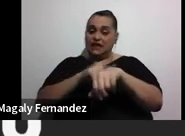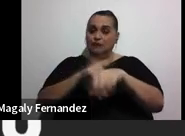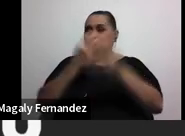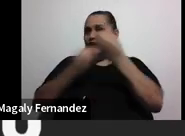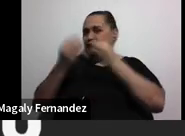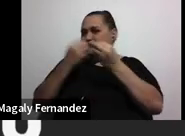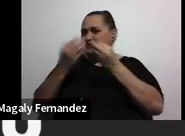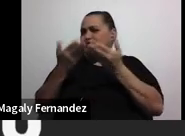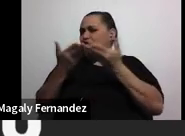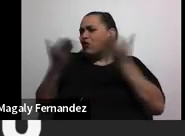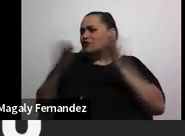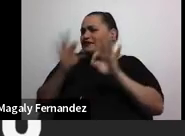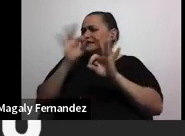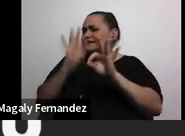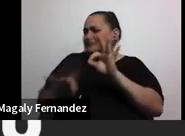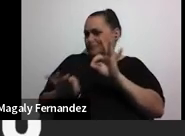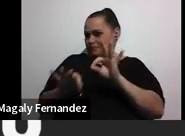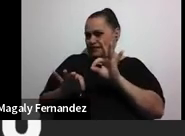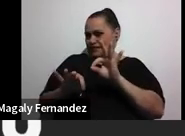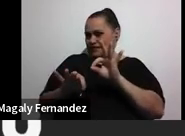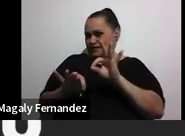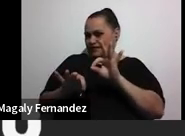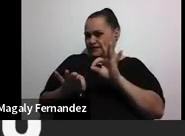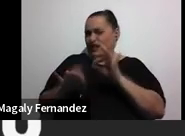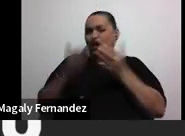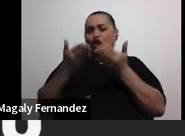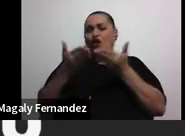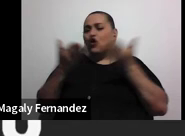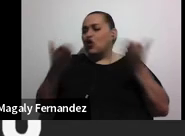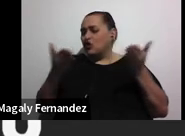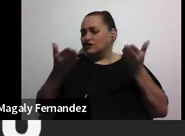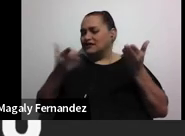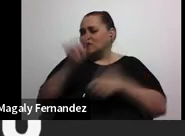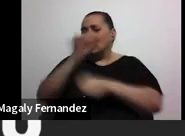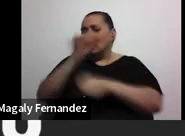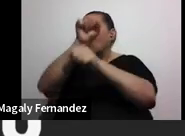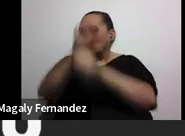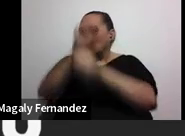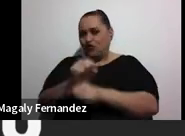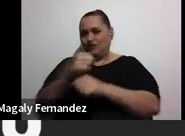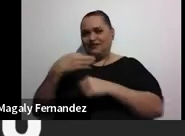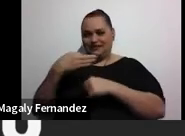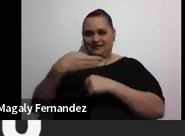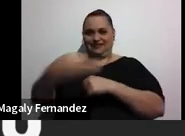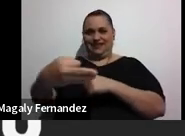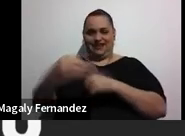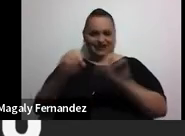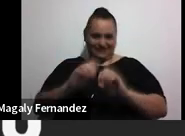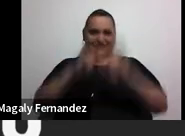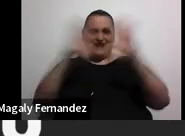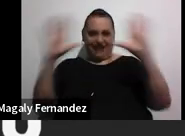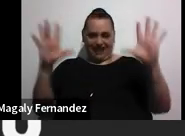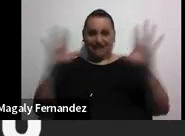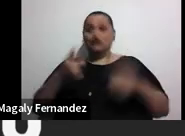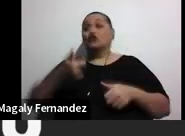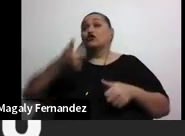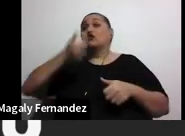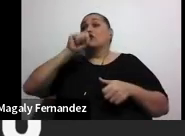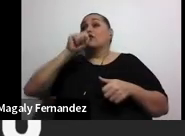sencillas no sencillas perdón creo que lo dije mal son cosas muy cotidianas muy claras tomar agua